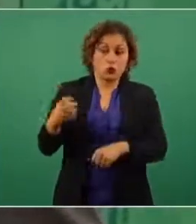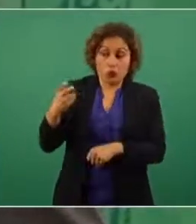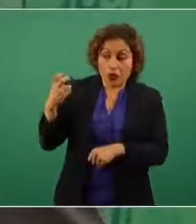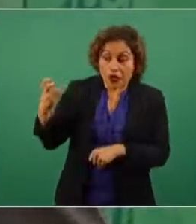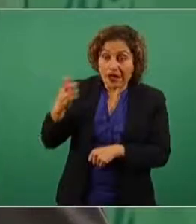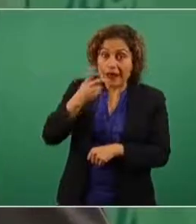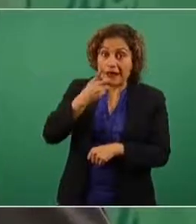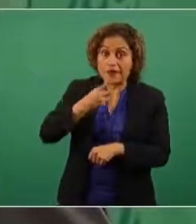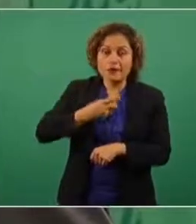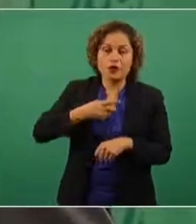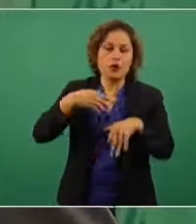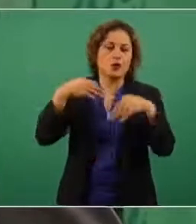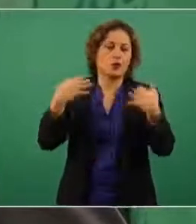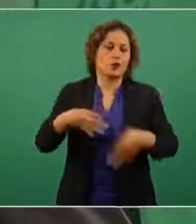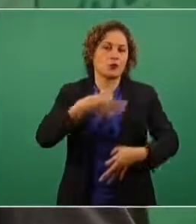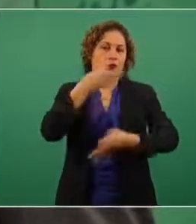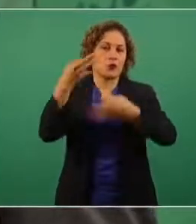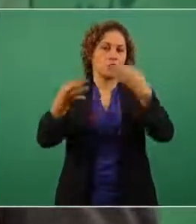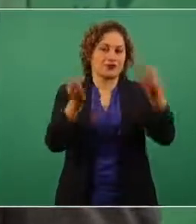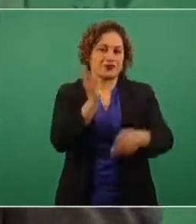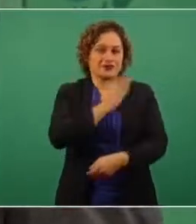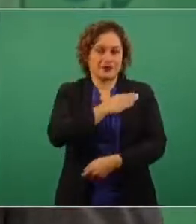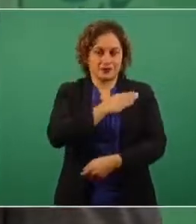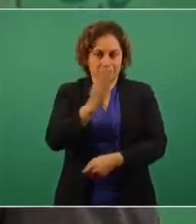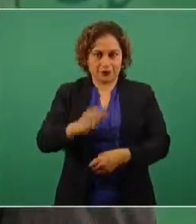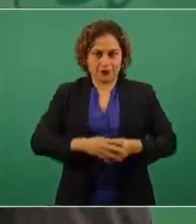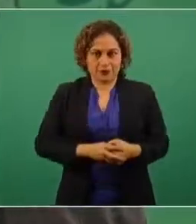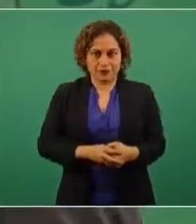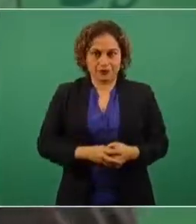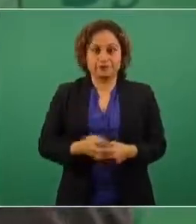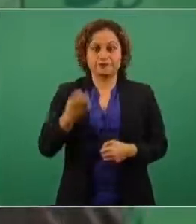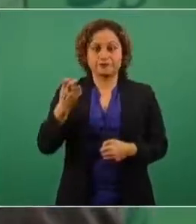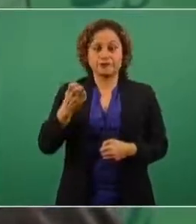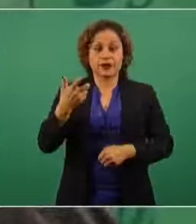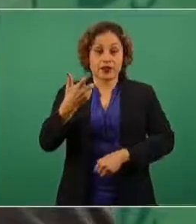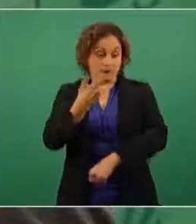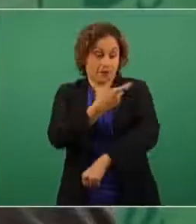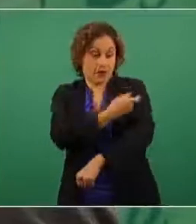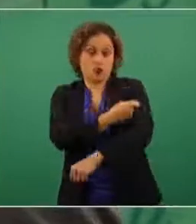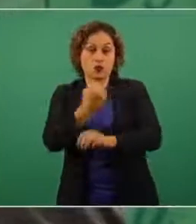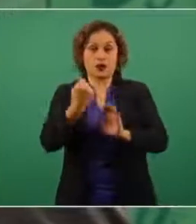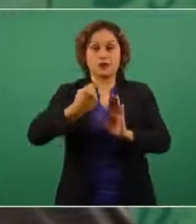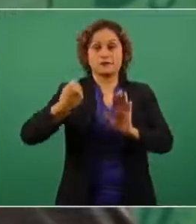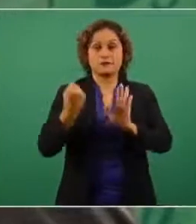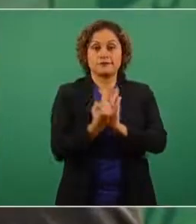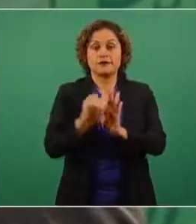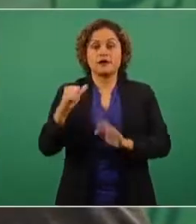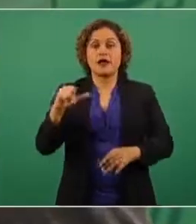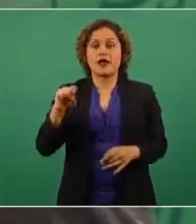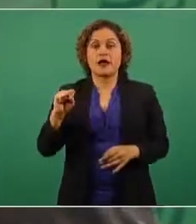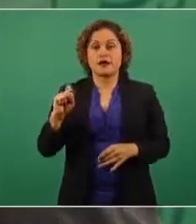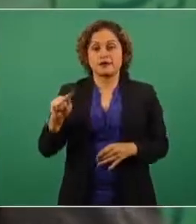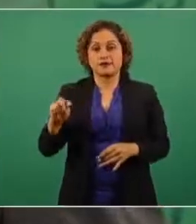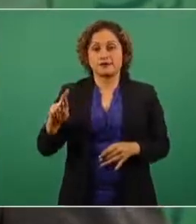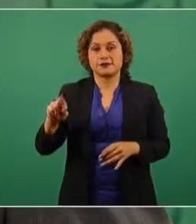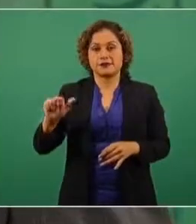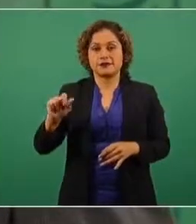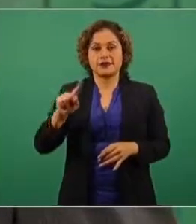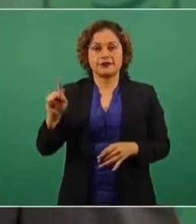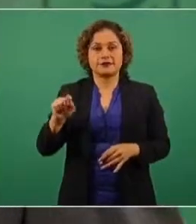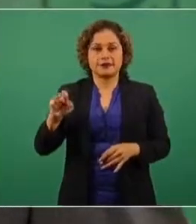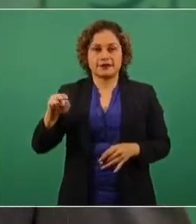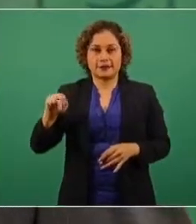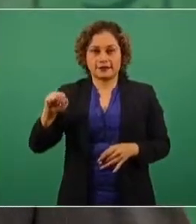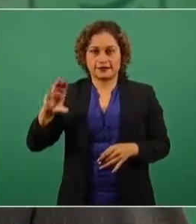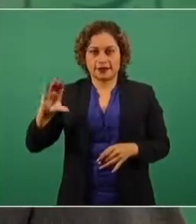es la vacuna AstraZeneca que va a